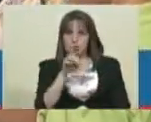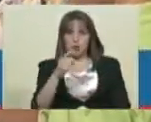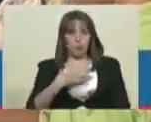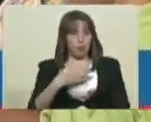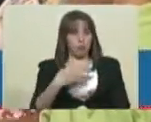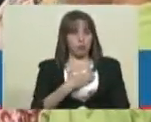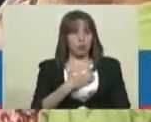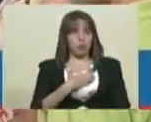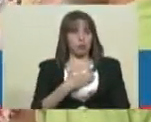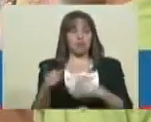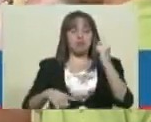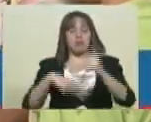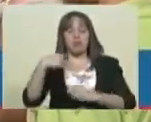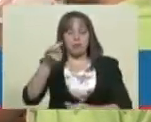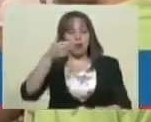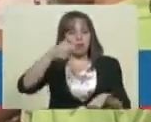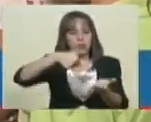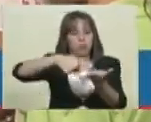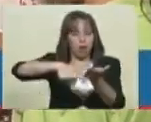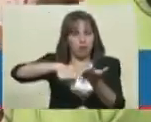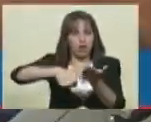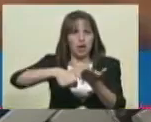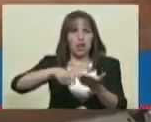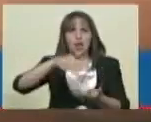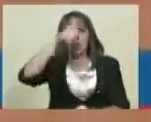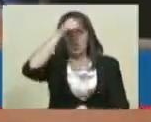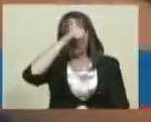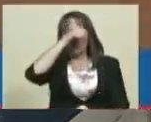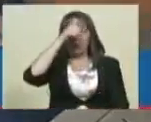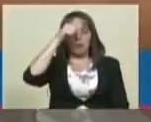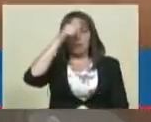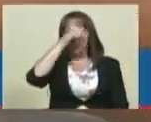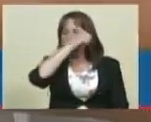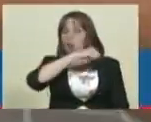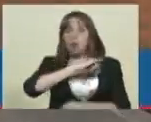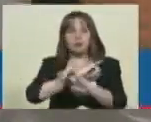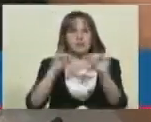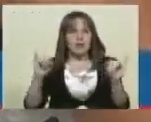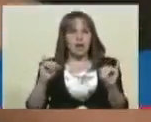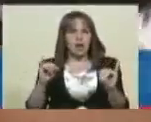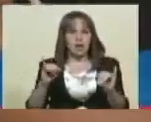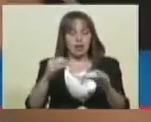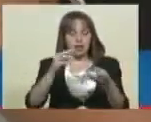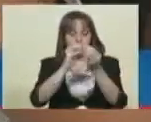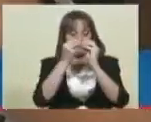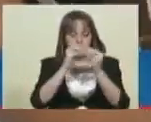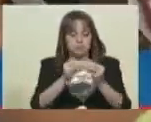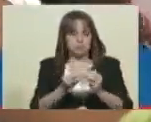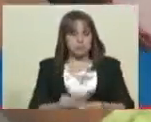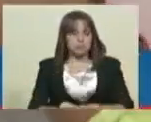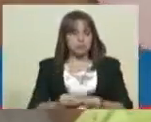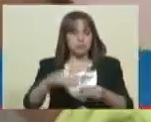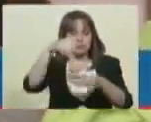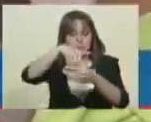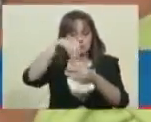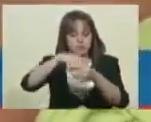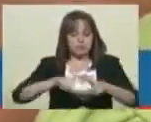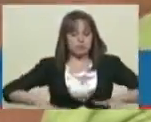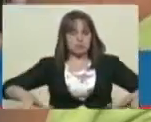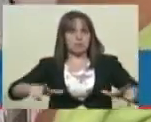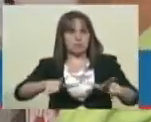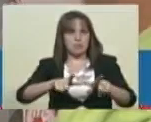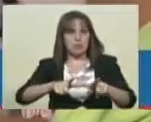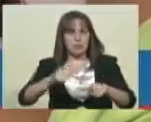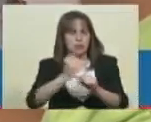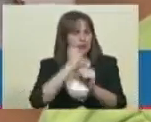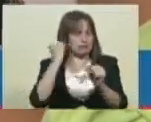momento de la votación, el día domingo, nosotros ya tenemos instalado en los centros de votación, para eso hemos estado